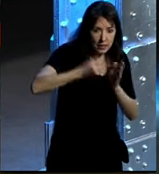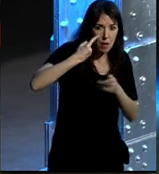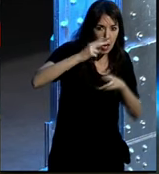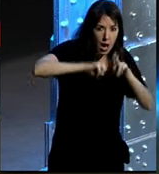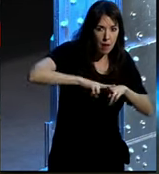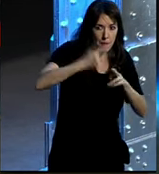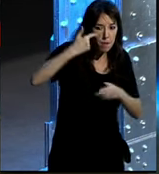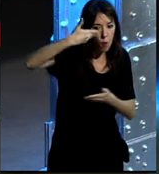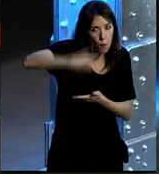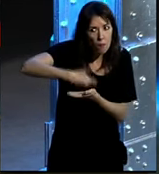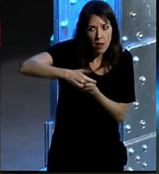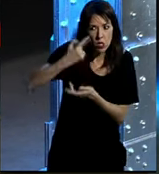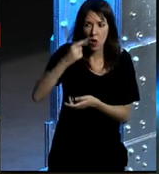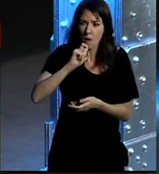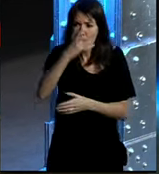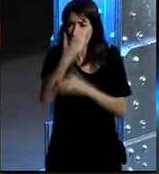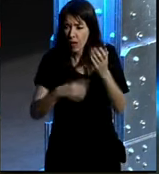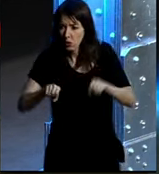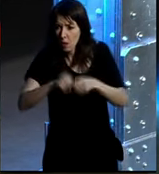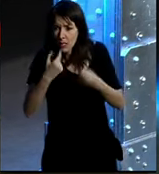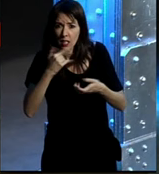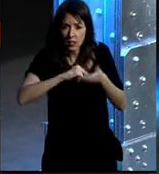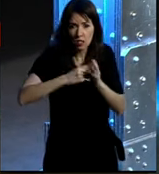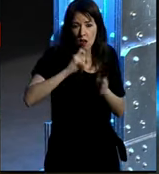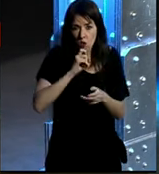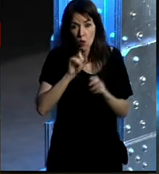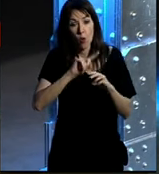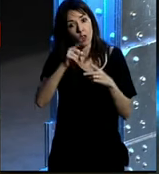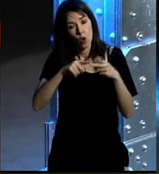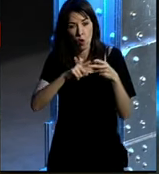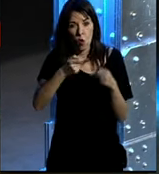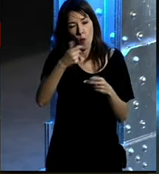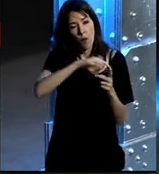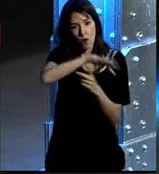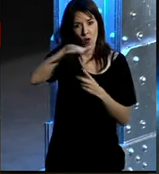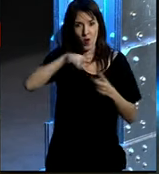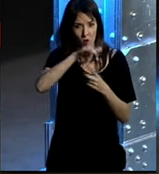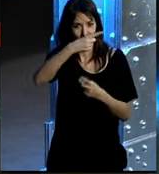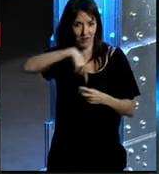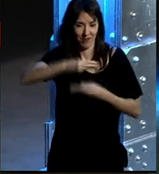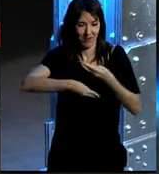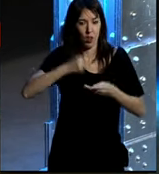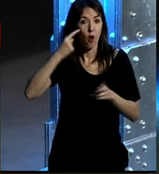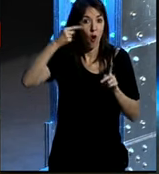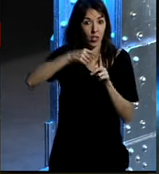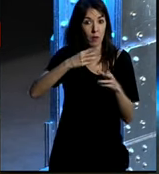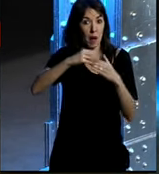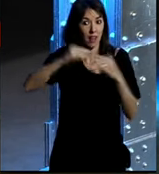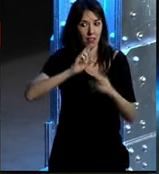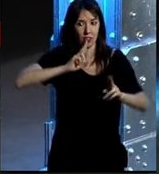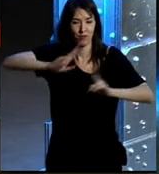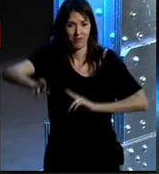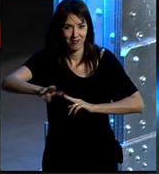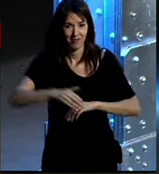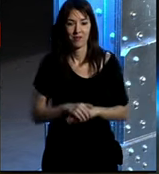miran ese pedido miran esa avería en el caso de que sea una avería técnica etcétera y eso es un poco el ecosistema que tenemos montado para dar respuesta a los clientes